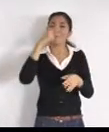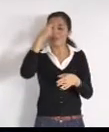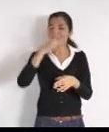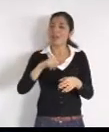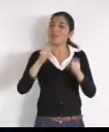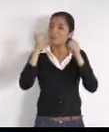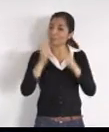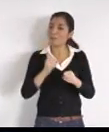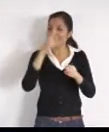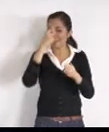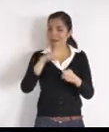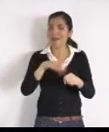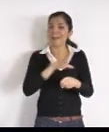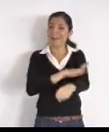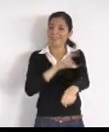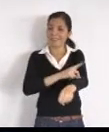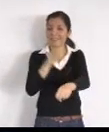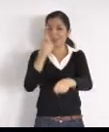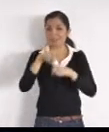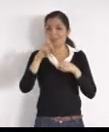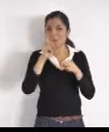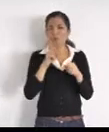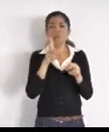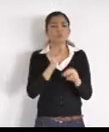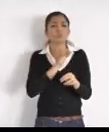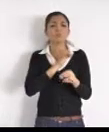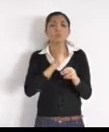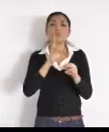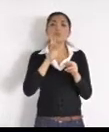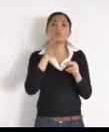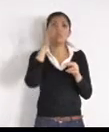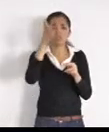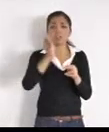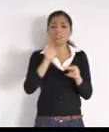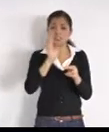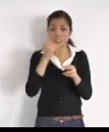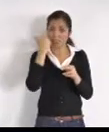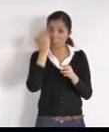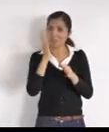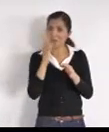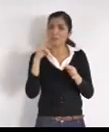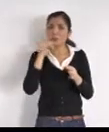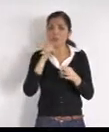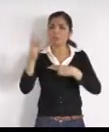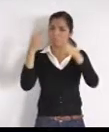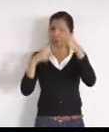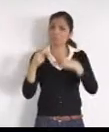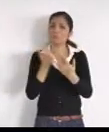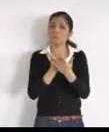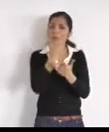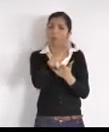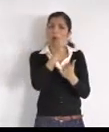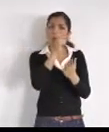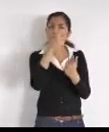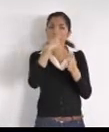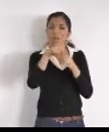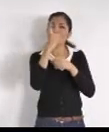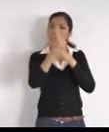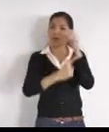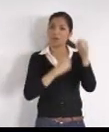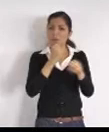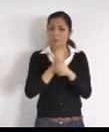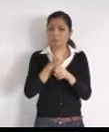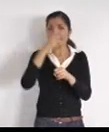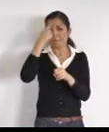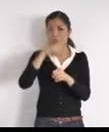quieres hacer, los pagos, del agua, anualmente, y que con eso, tú tengas una mejor administración, de las finanzas, de tu casa, te recomiendo